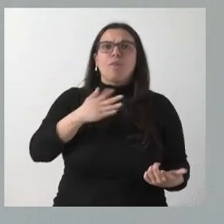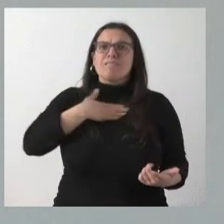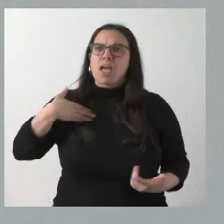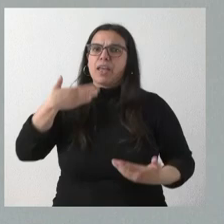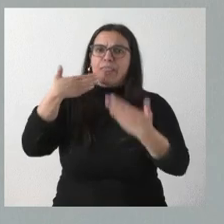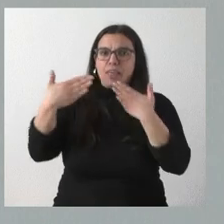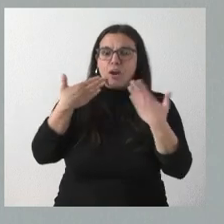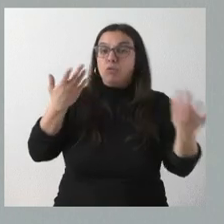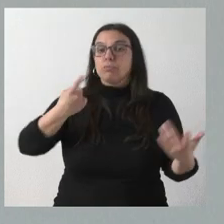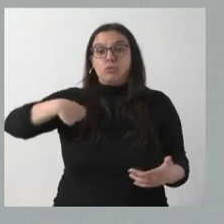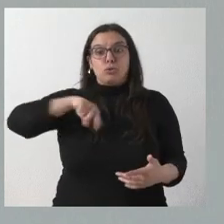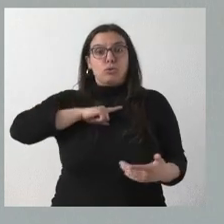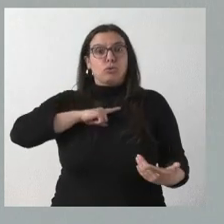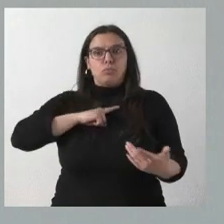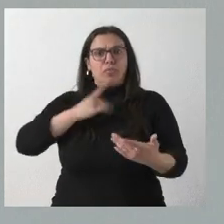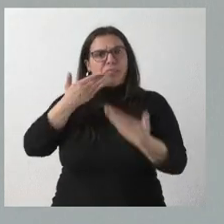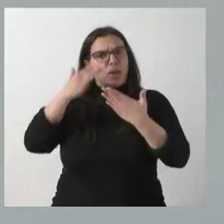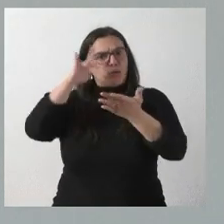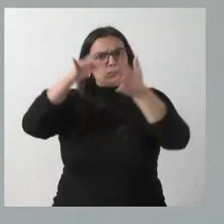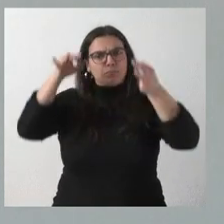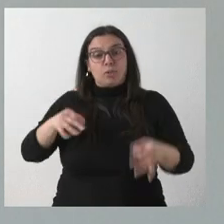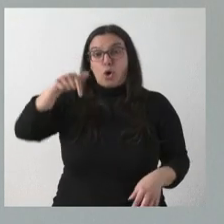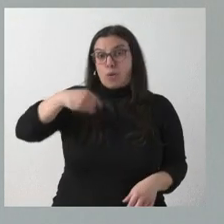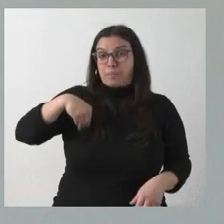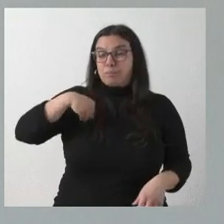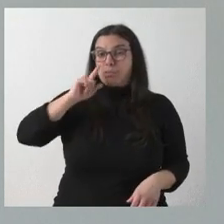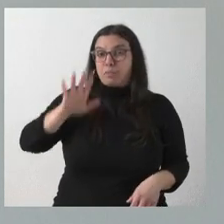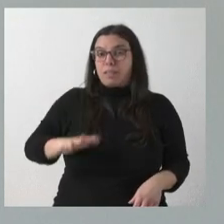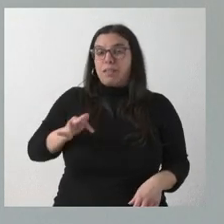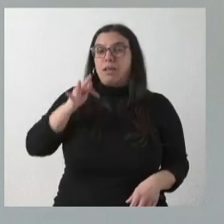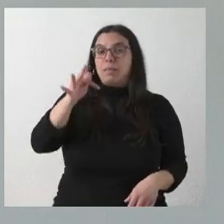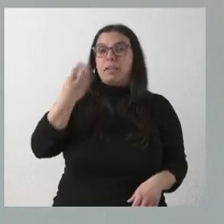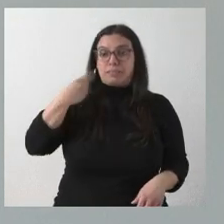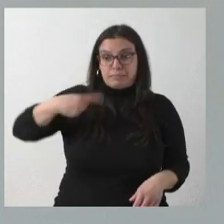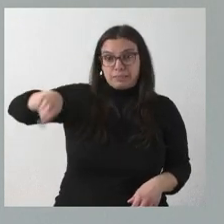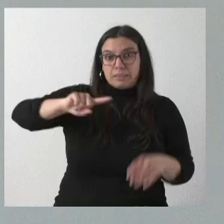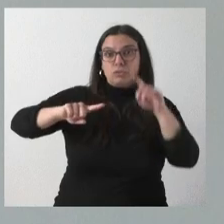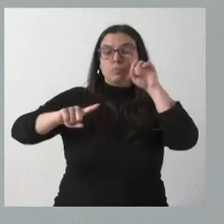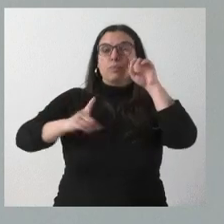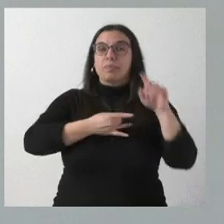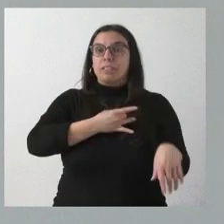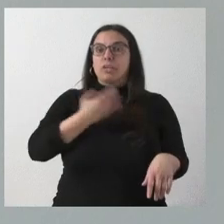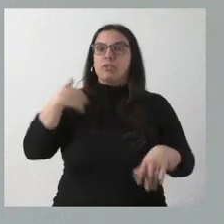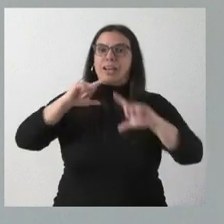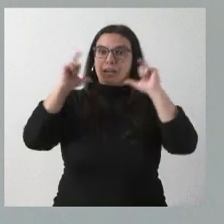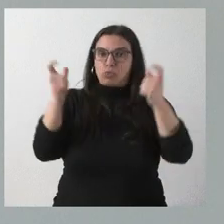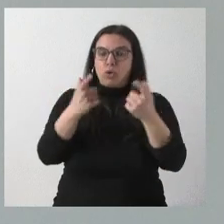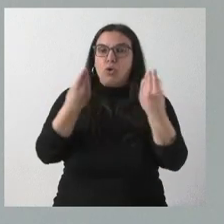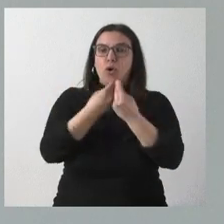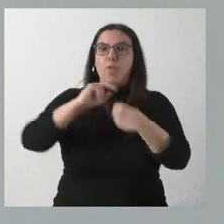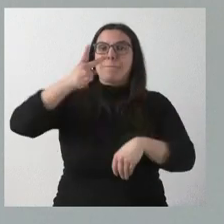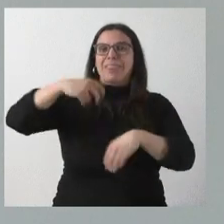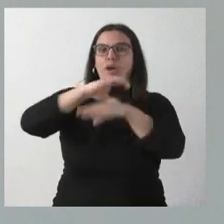nosotros este diálogo se va a producir. Creo que hoy mismo, además, estos mismos sindicatos se han reunido con el